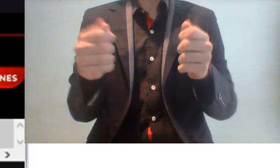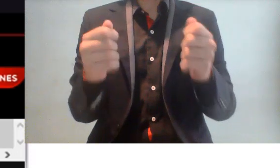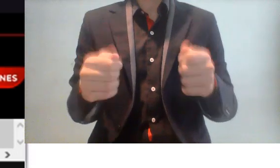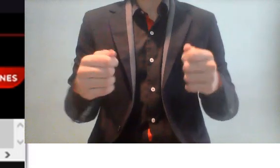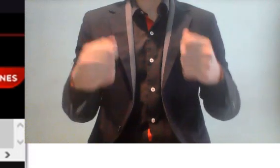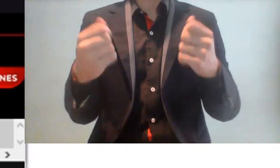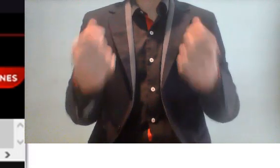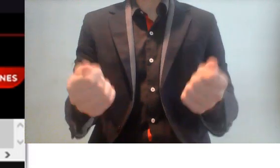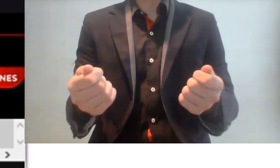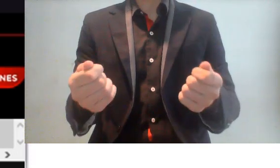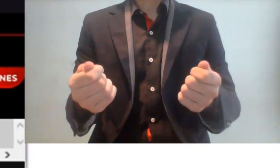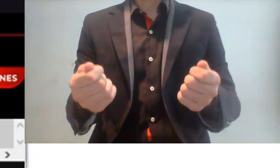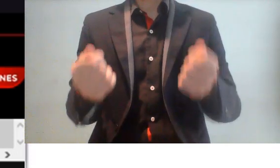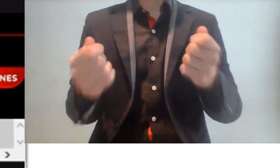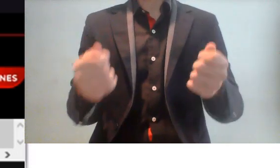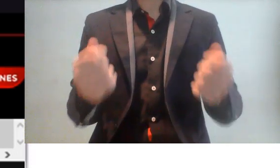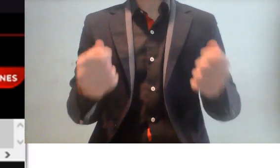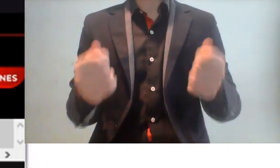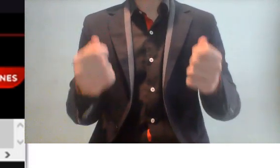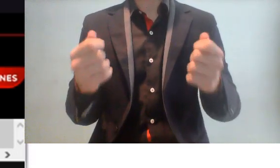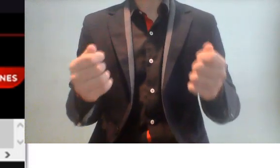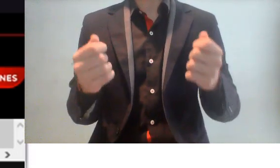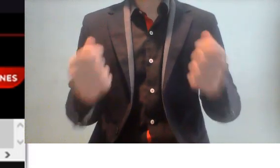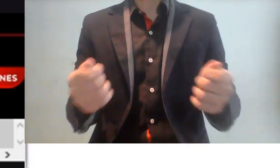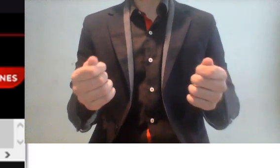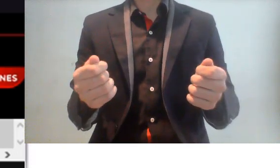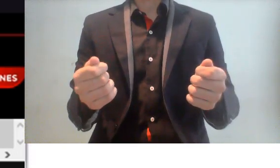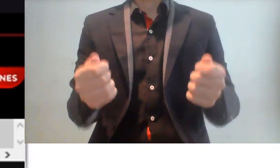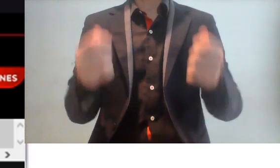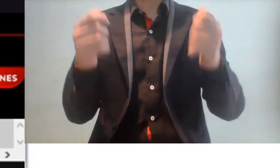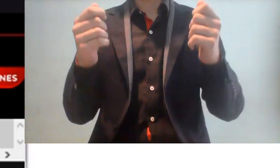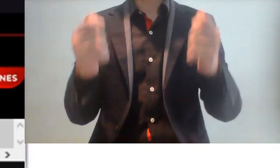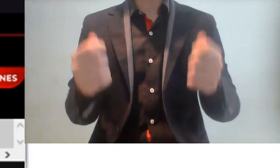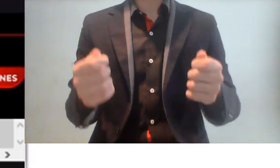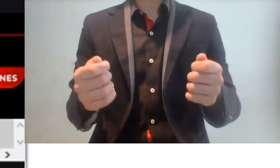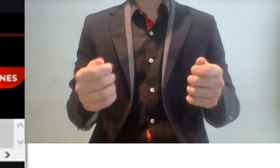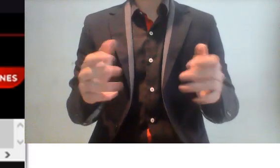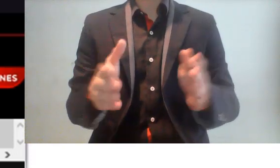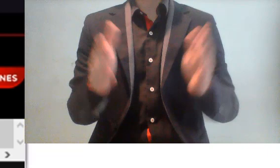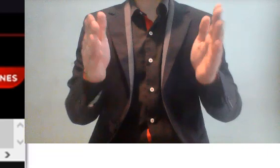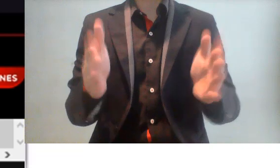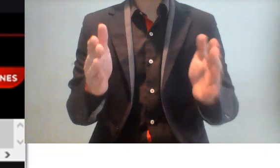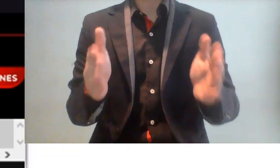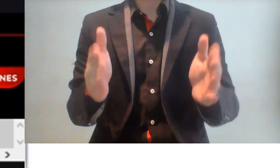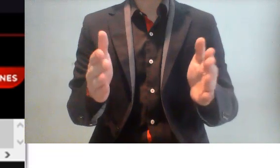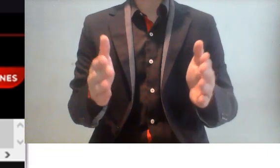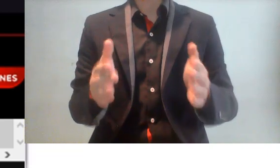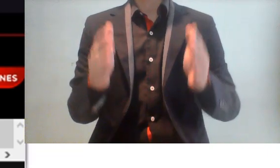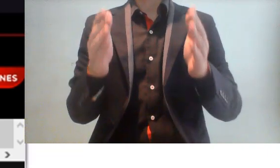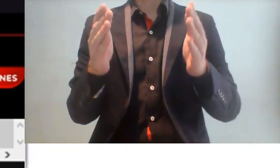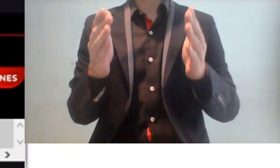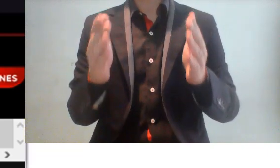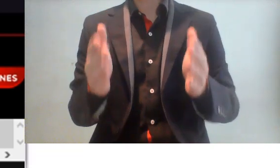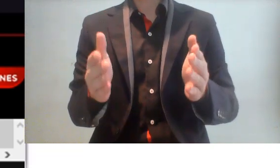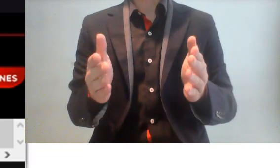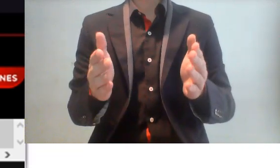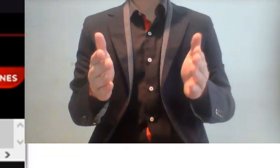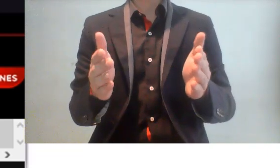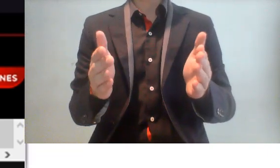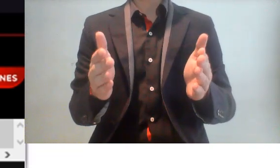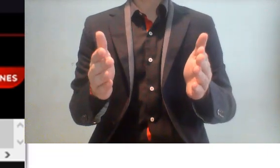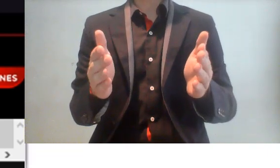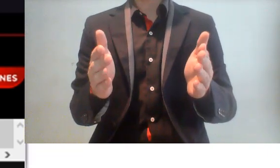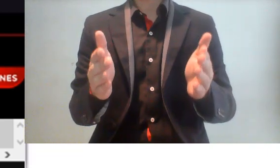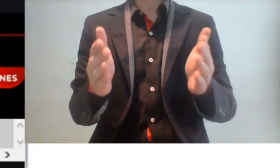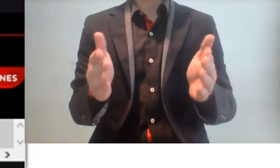este es el tipo de hipocresía que tenemos que eliminar en nuestro país. Habrá fideicomisos que sí tengan una utilidad y que sí puedan ser